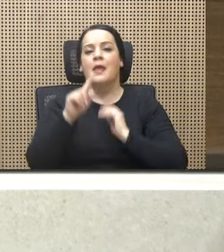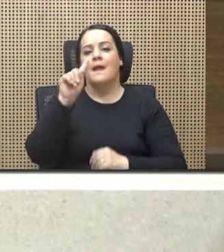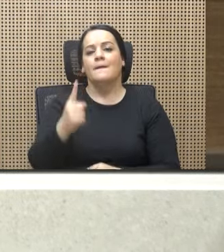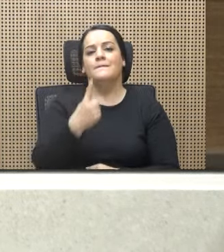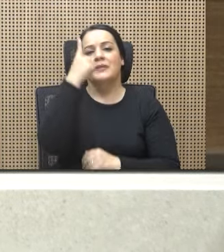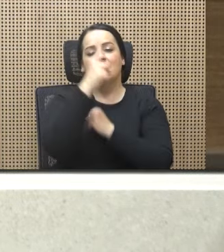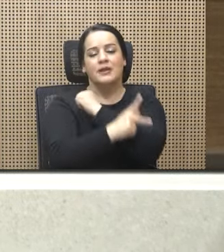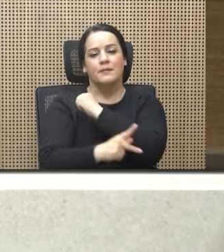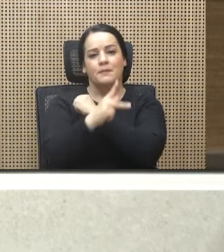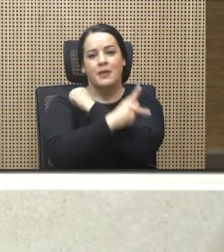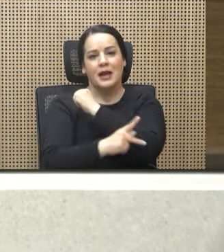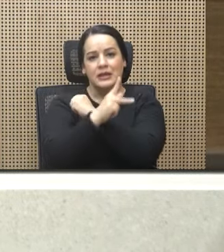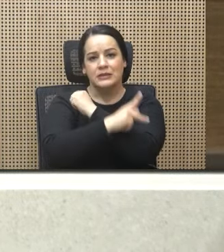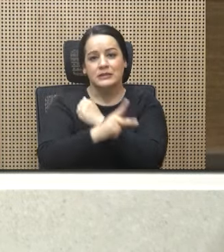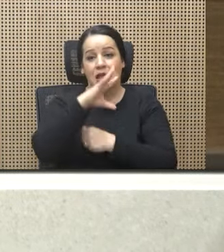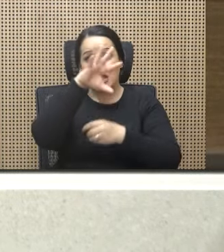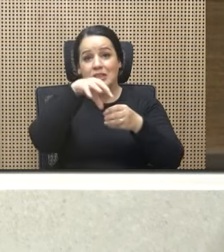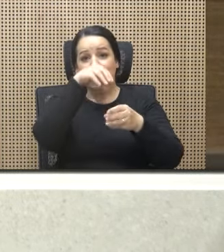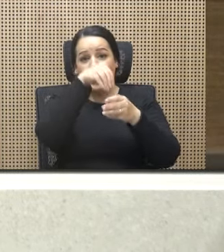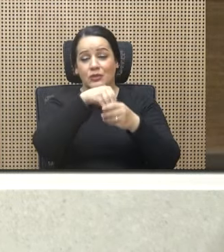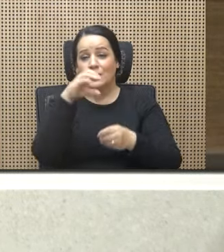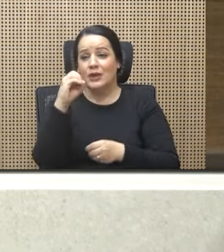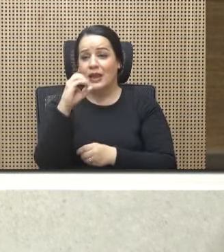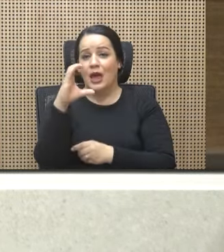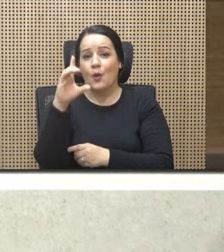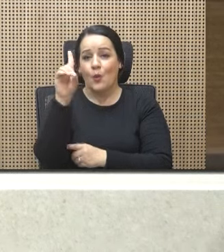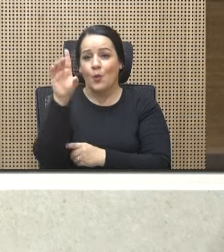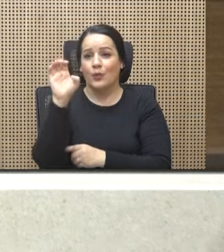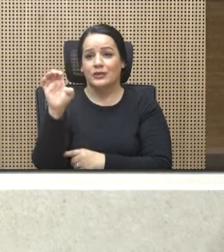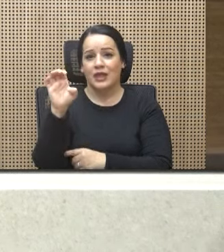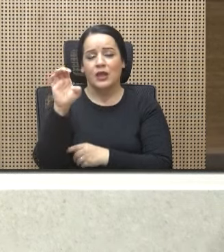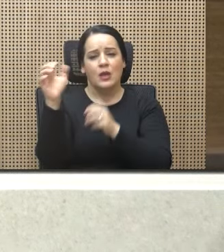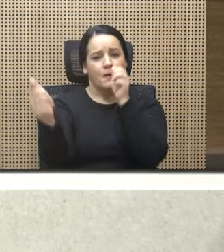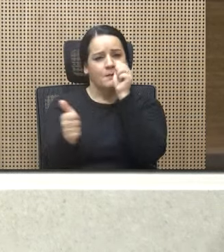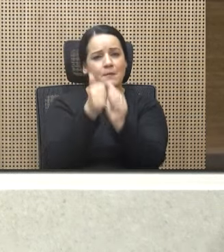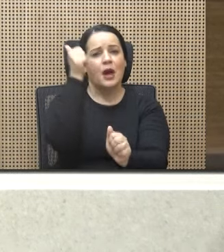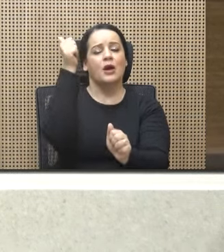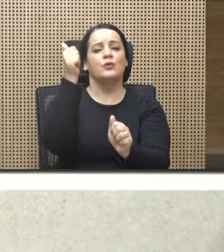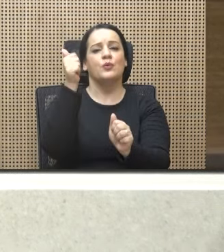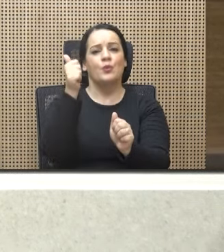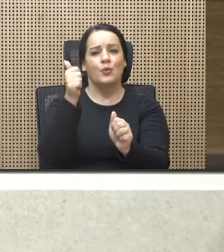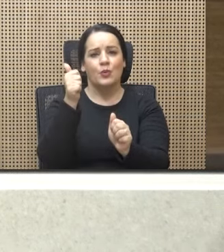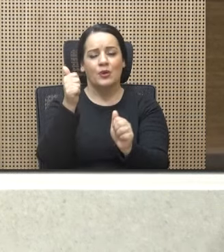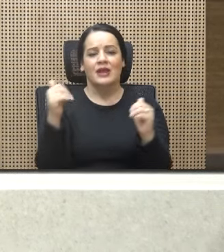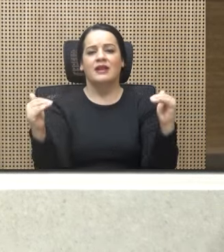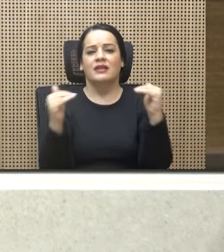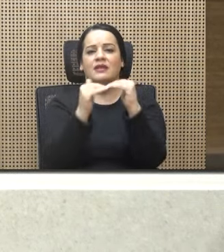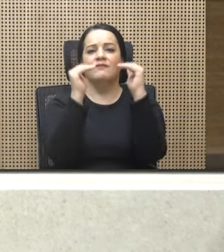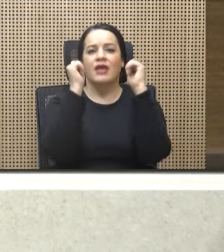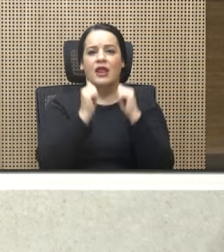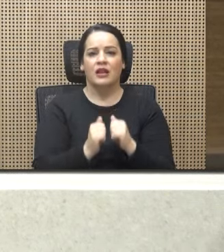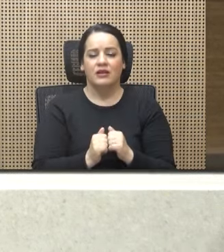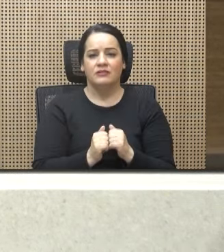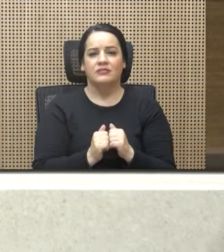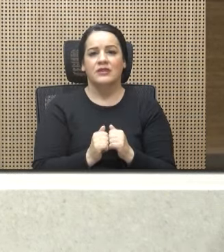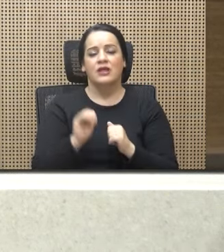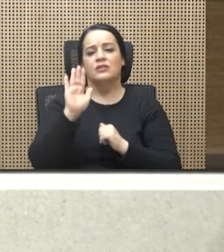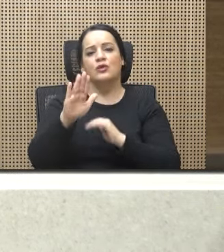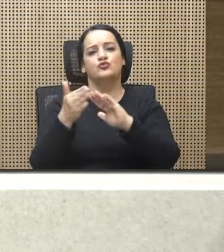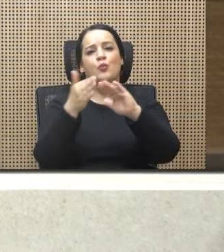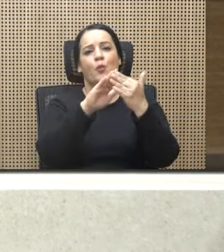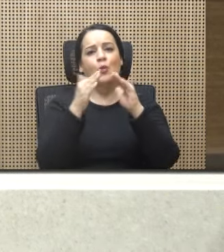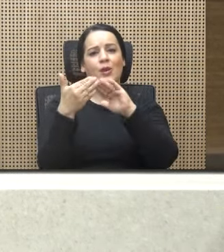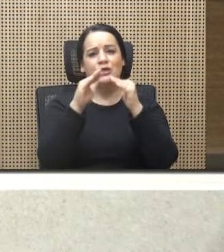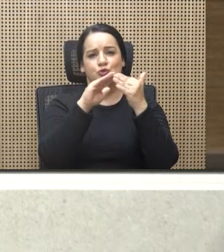país dentro de dicha organización con el mayor nivel de su población en